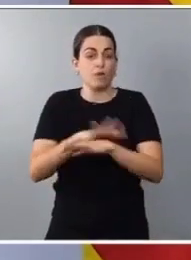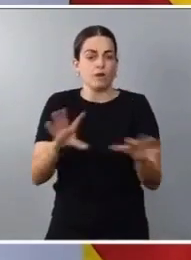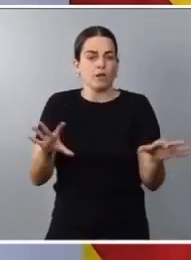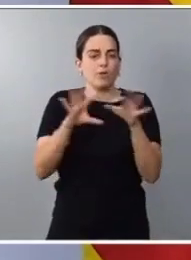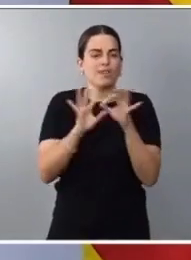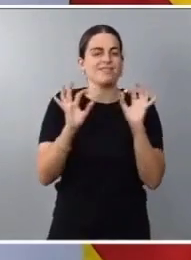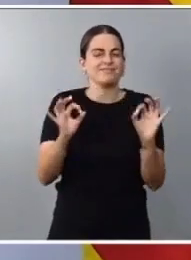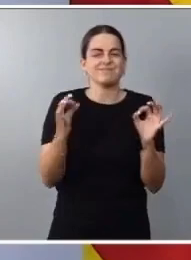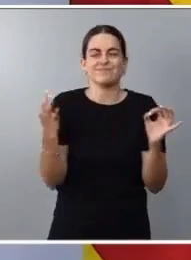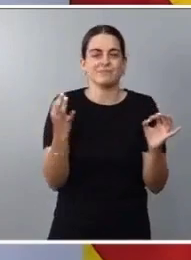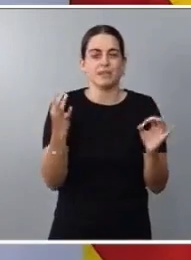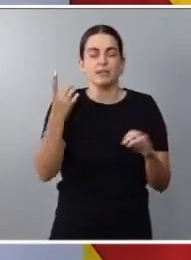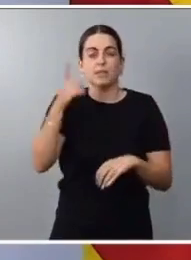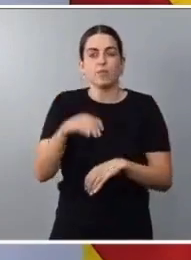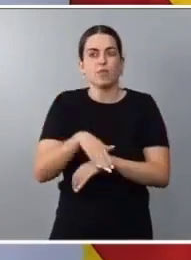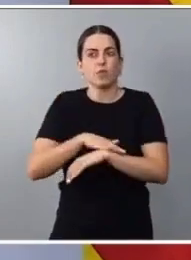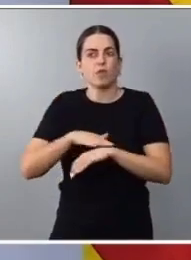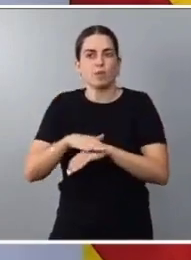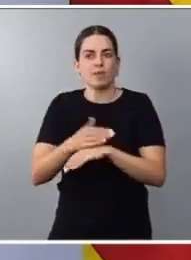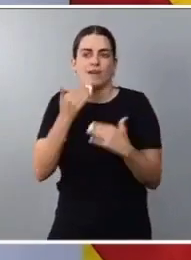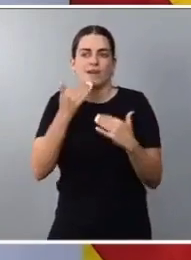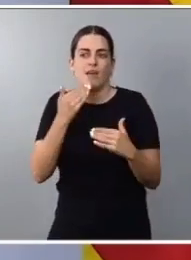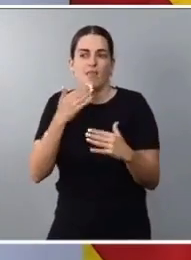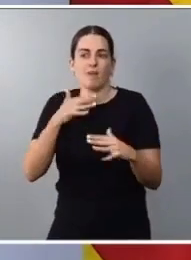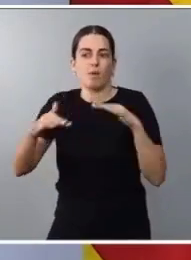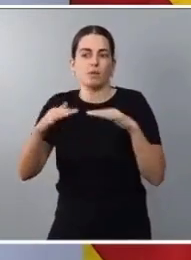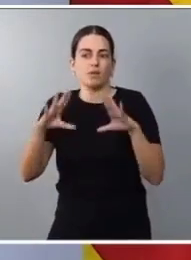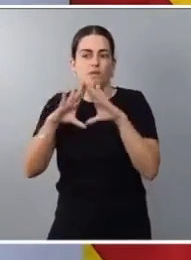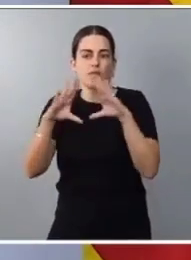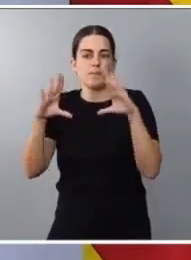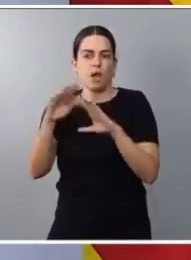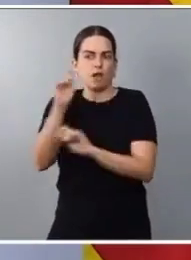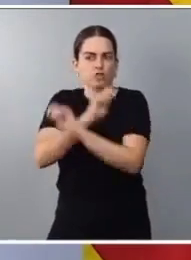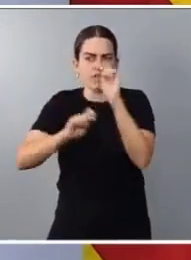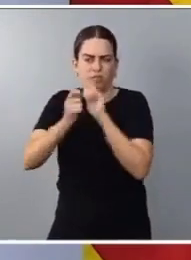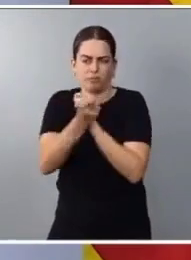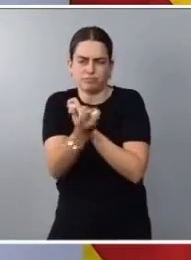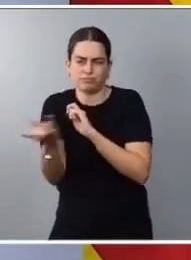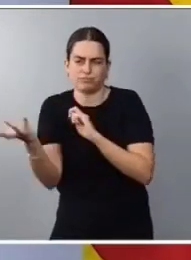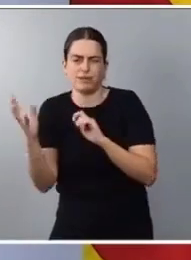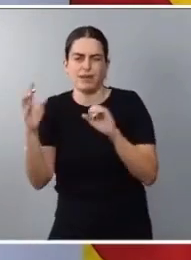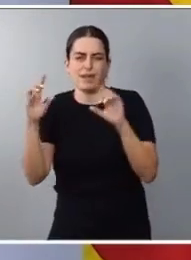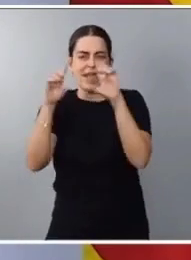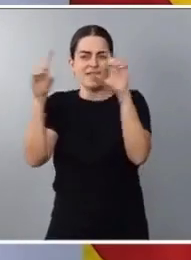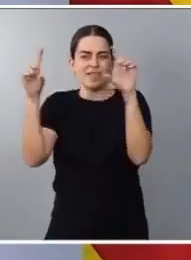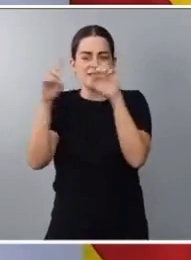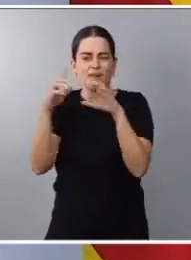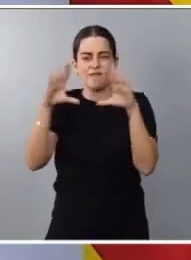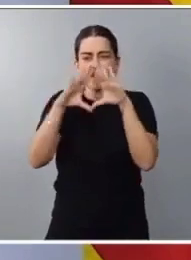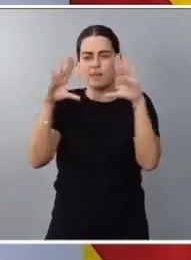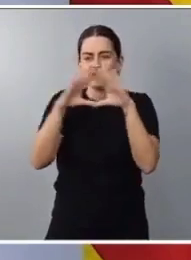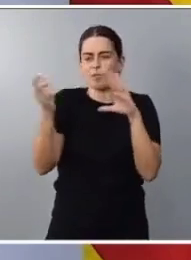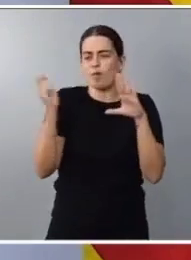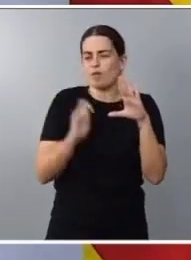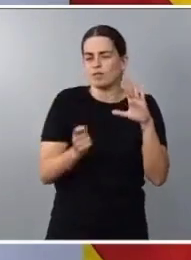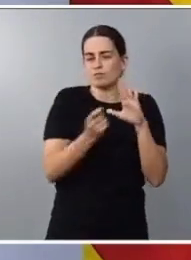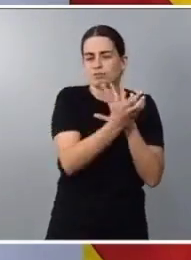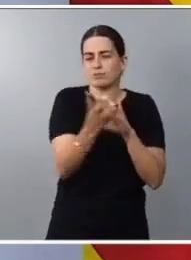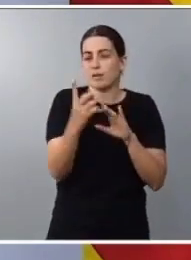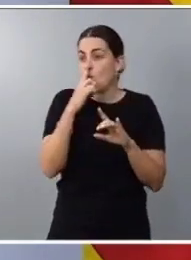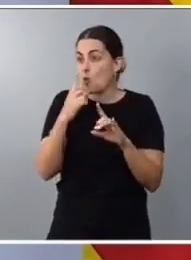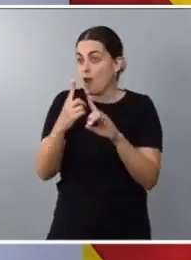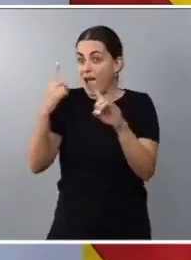fundamentalmente gracias al movimiento feminista, las decenas de asociaciones, entidades feministas, entidades profesionales, que desde hace más de un año han